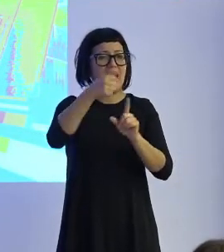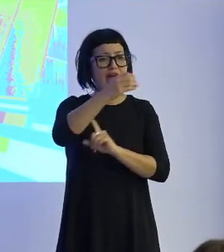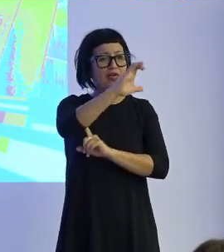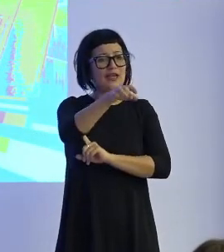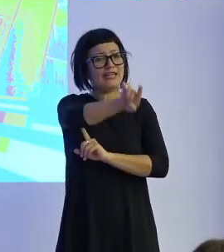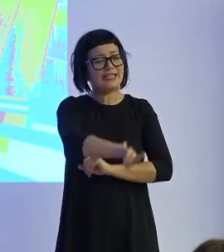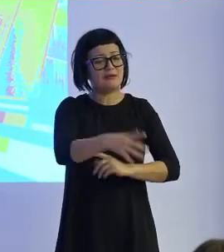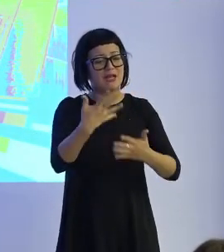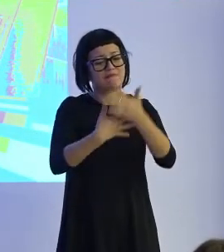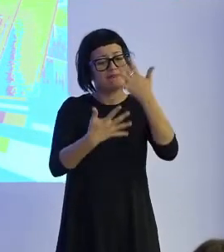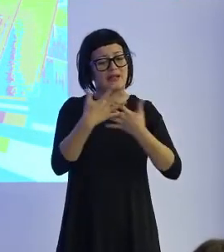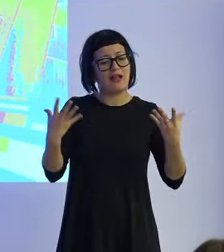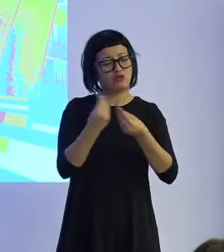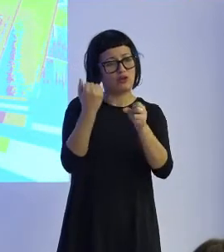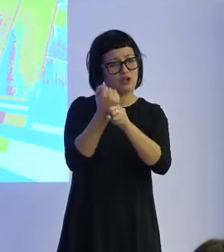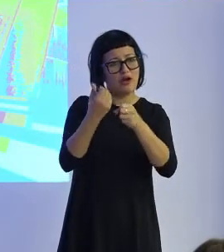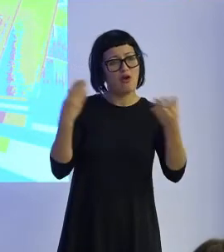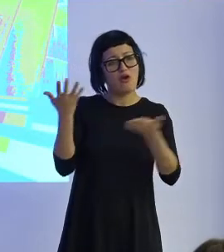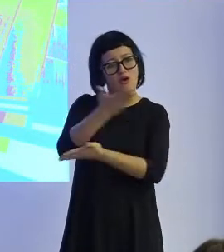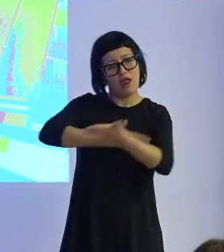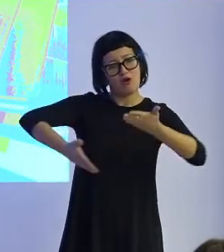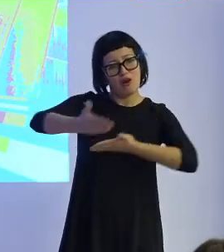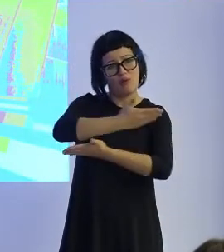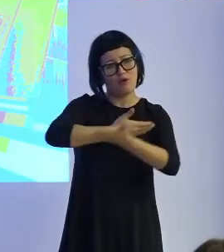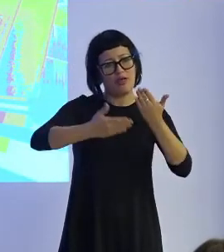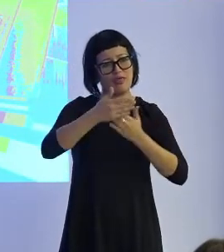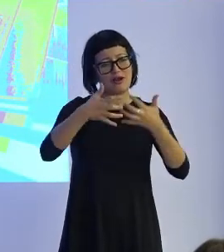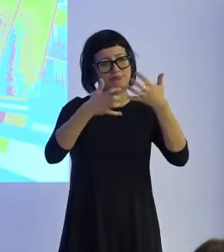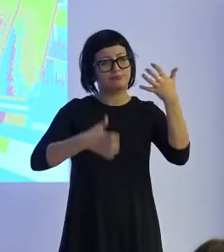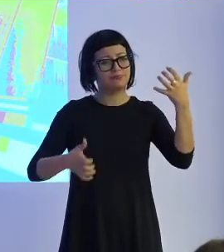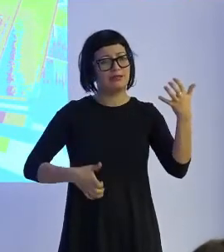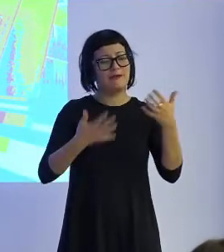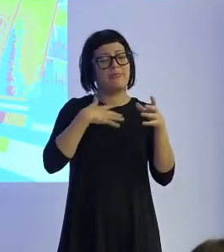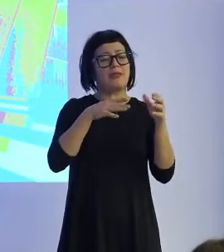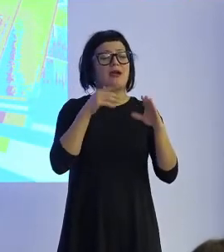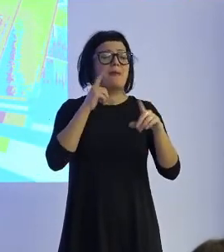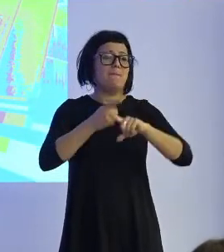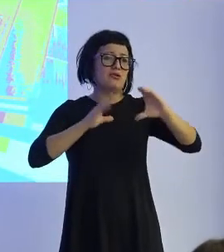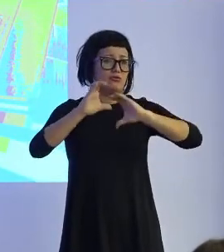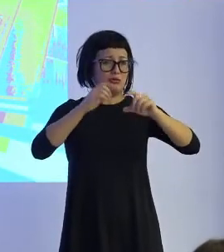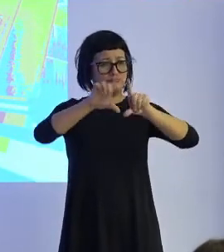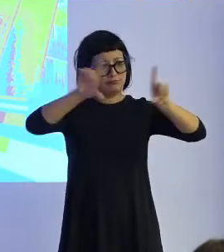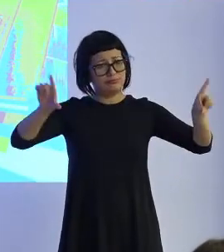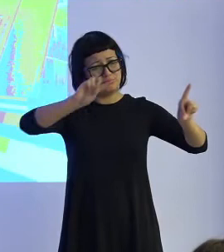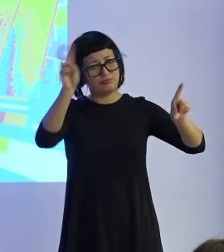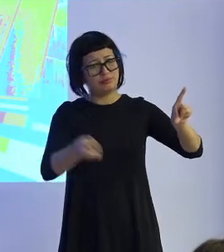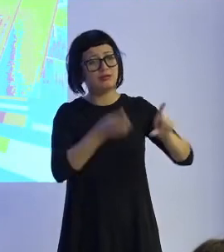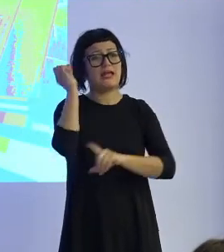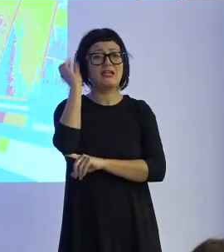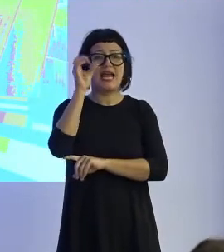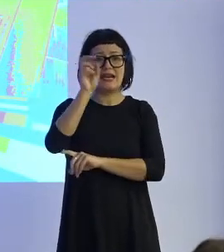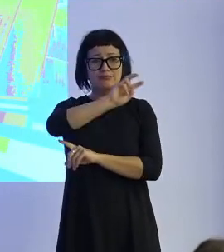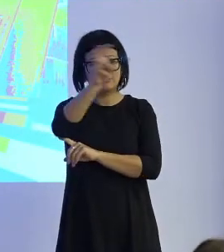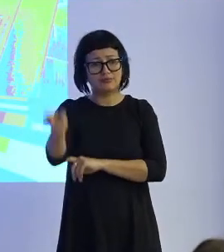compagina todo lo anterior con la colaboración, redactando artículos en distintos medios e impartiendo charlas en entidades públicas y privadas